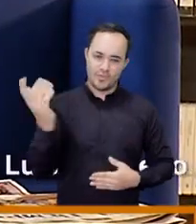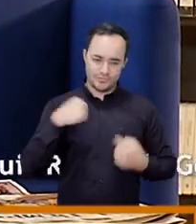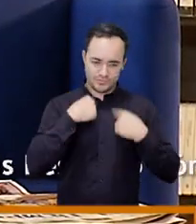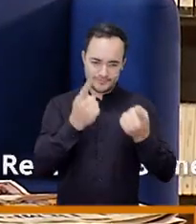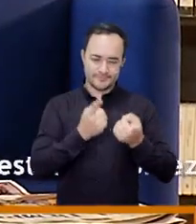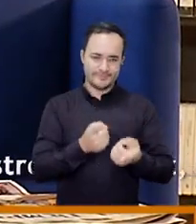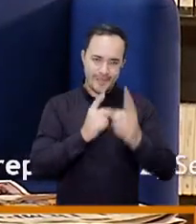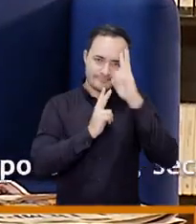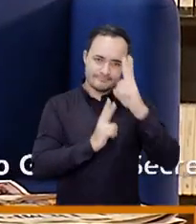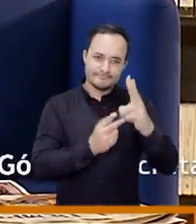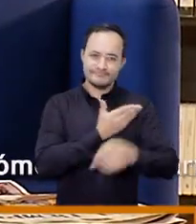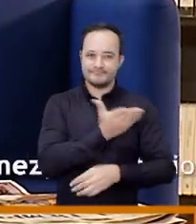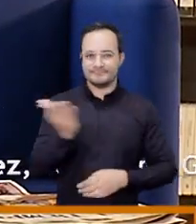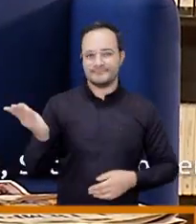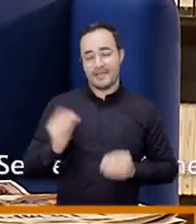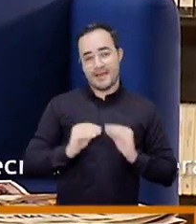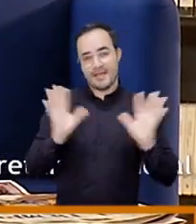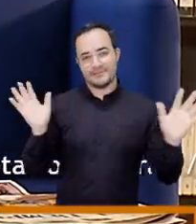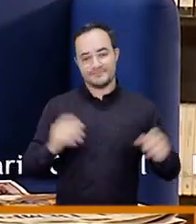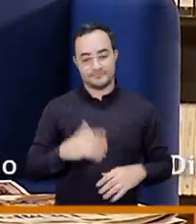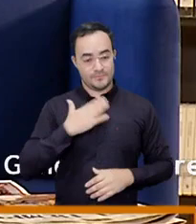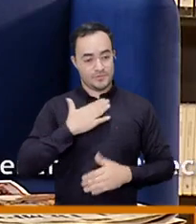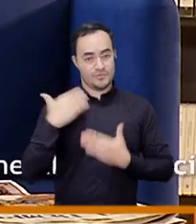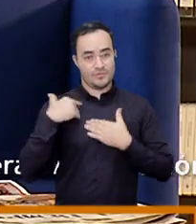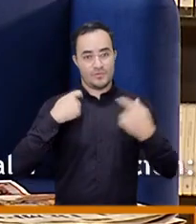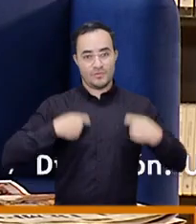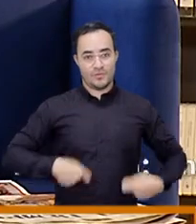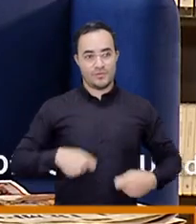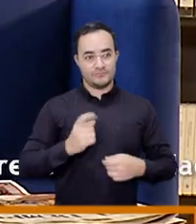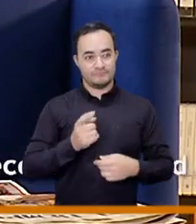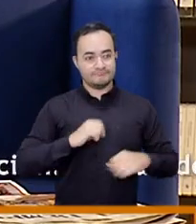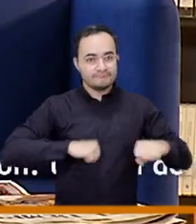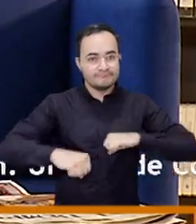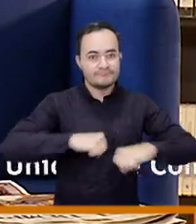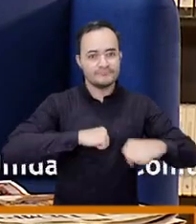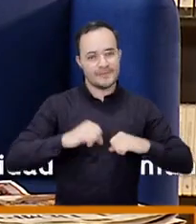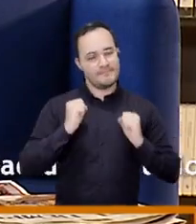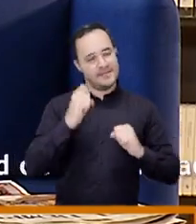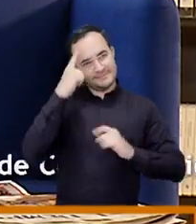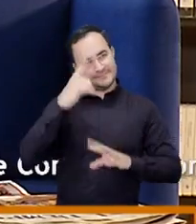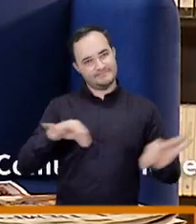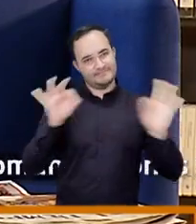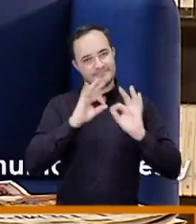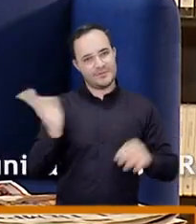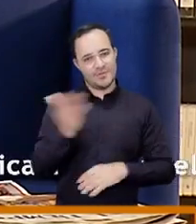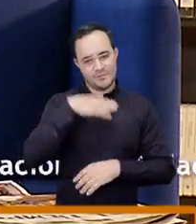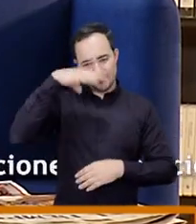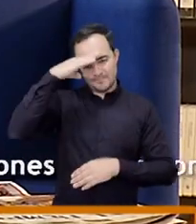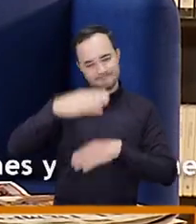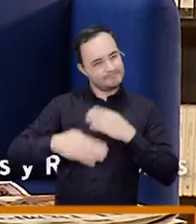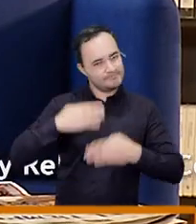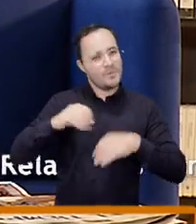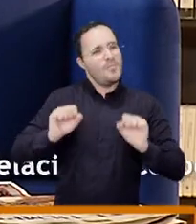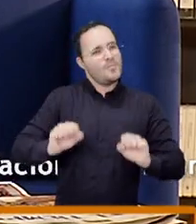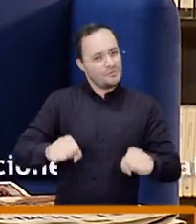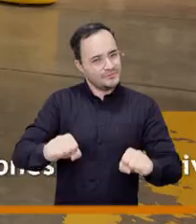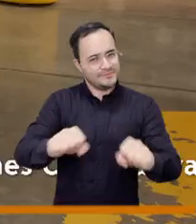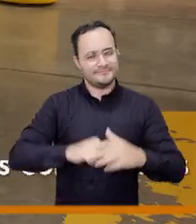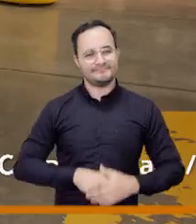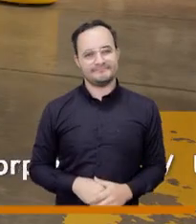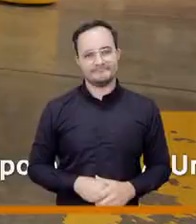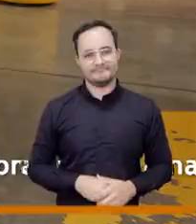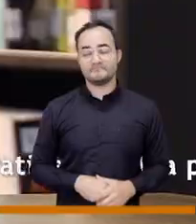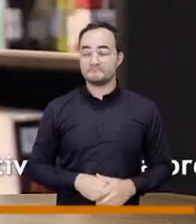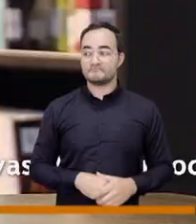personas a quienes nos debemos y por eso desde nuestra curul siempre estaremos trabajando para que Medellín sea socialmente posible que los bendiga